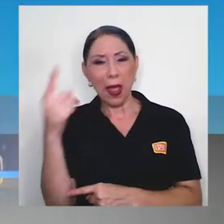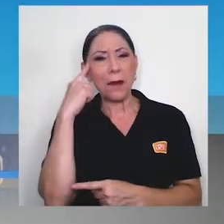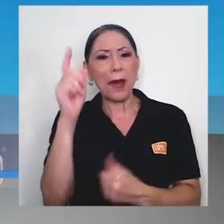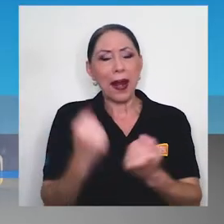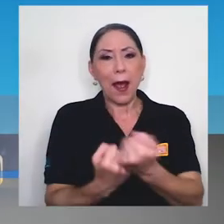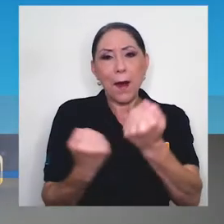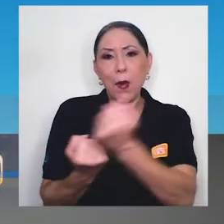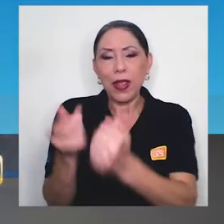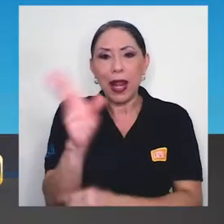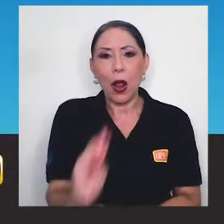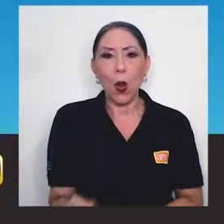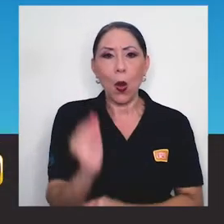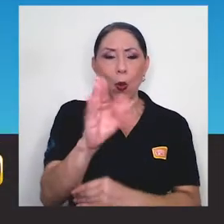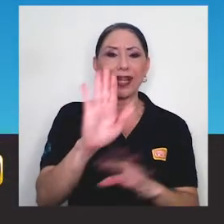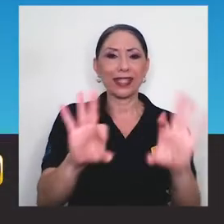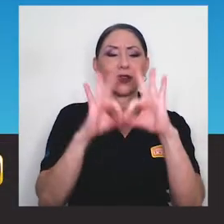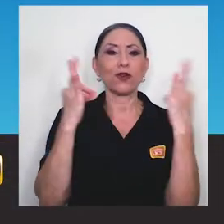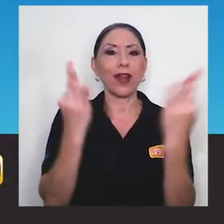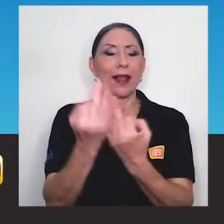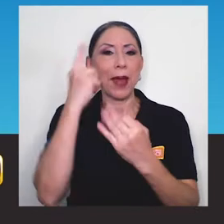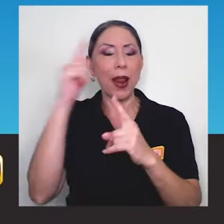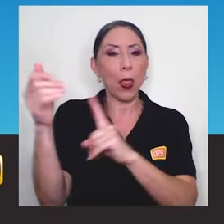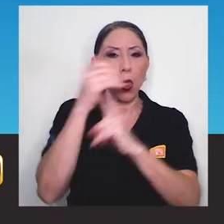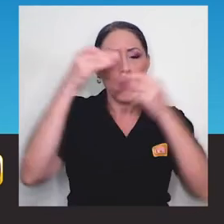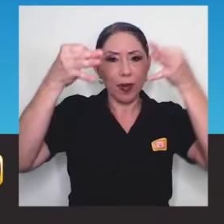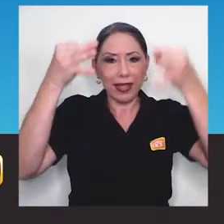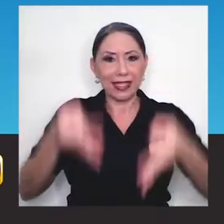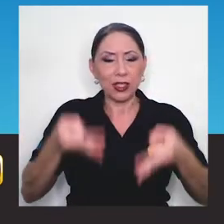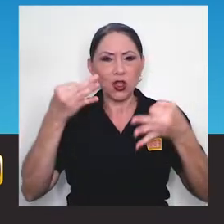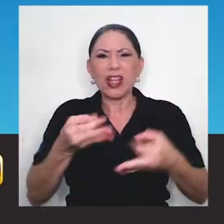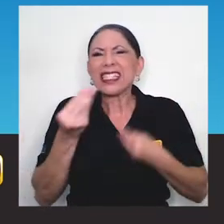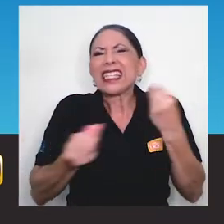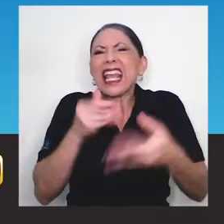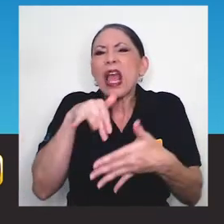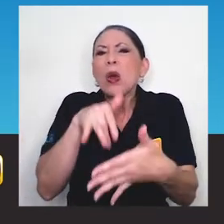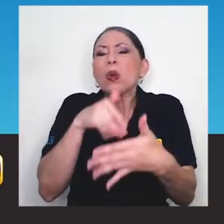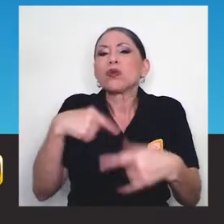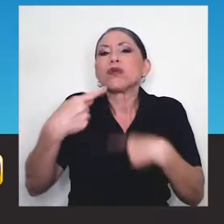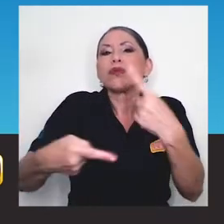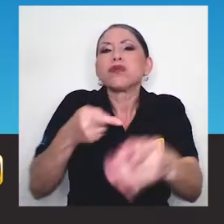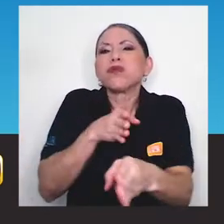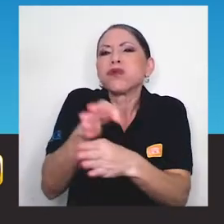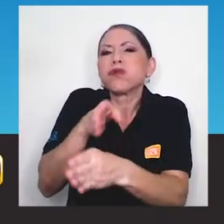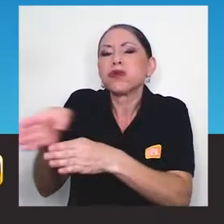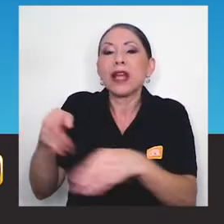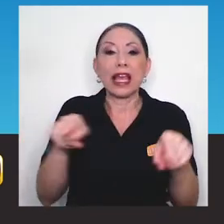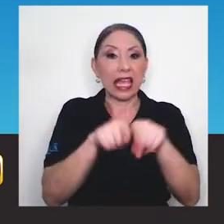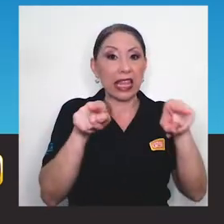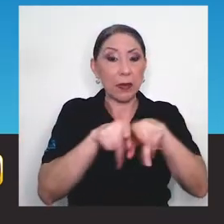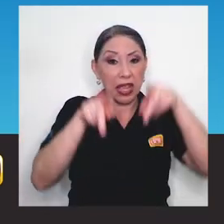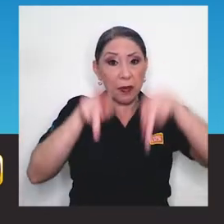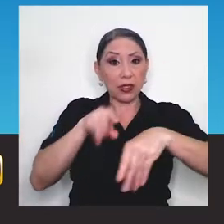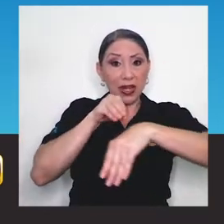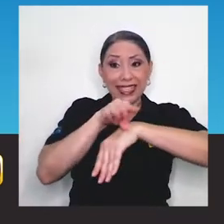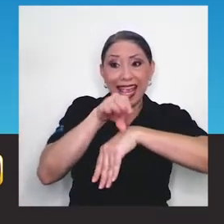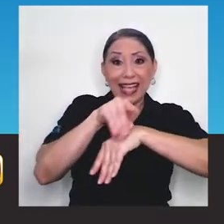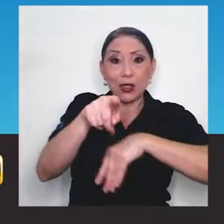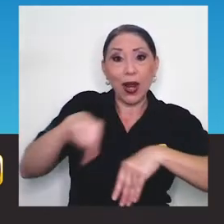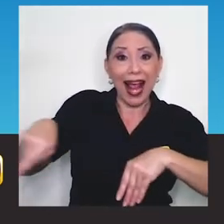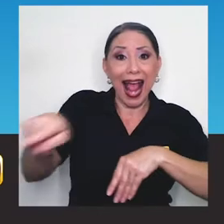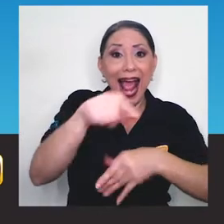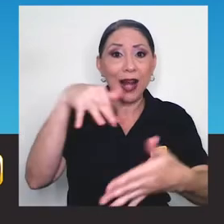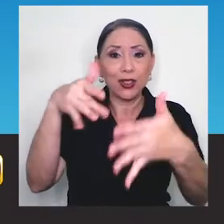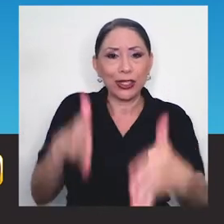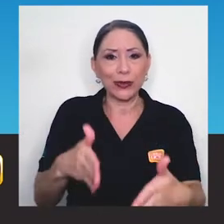apoyar a jóvenes y sus familias en la toma de decisiones vocacionales y a aquellos que son asesores de los aspirantes